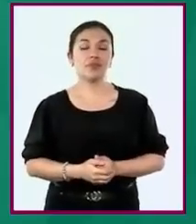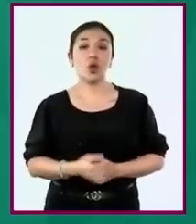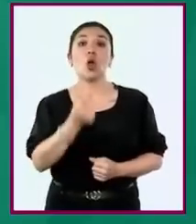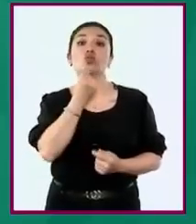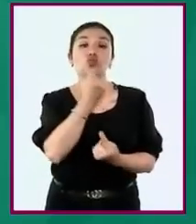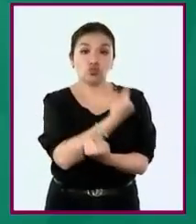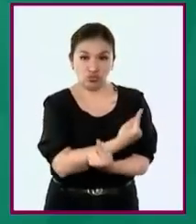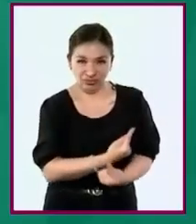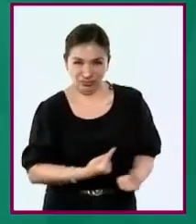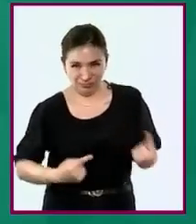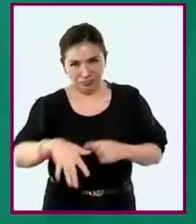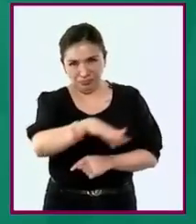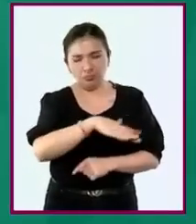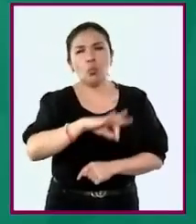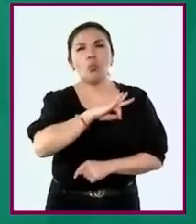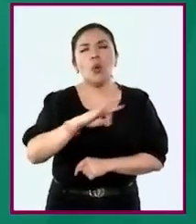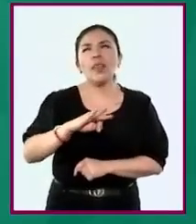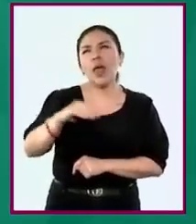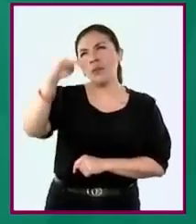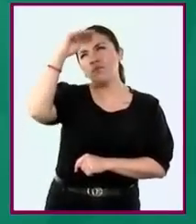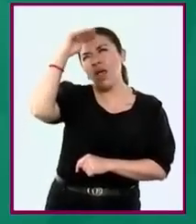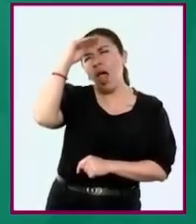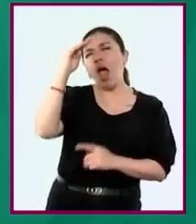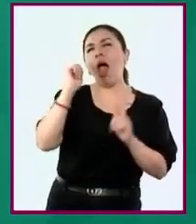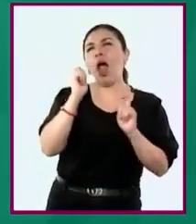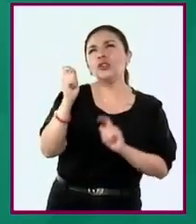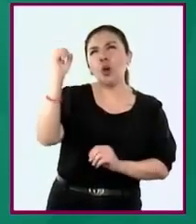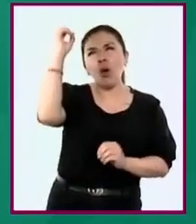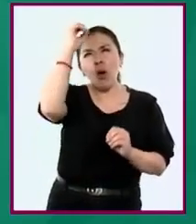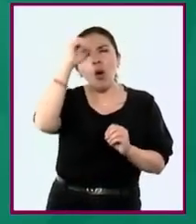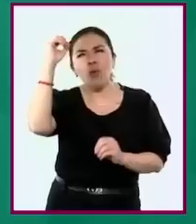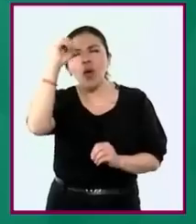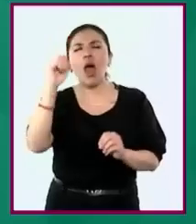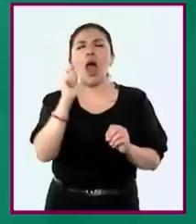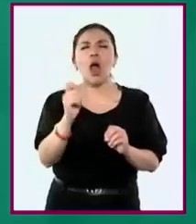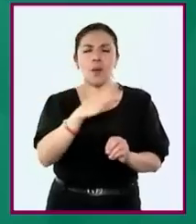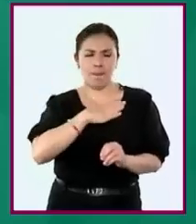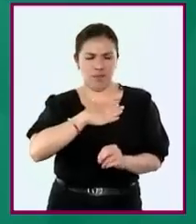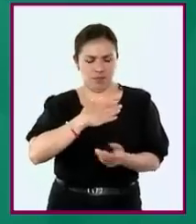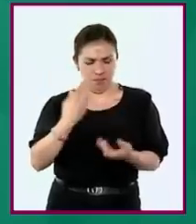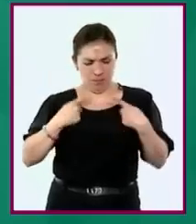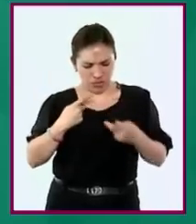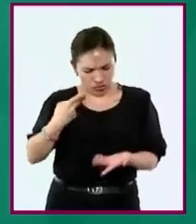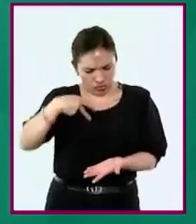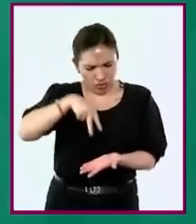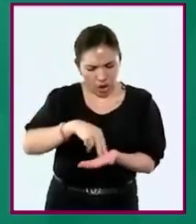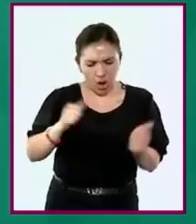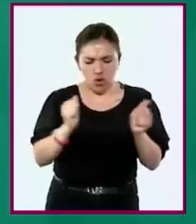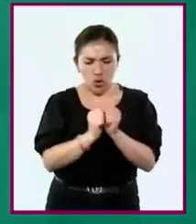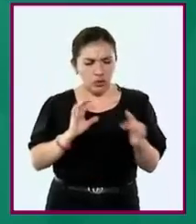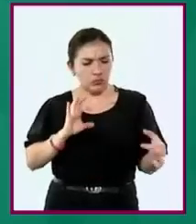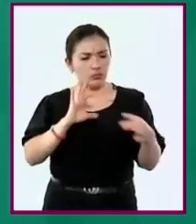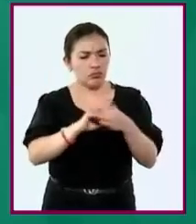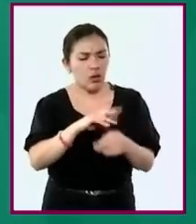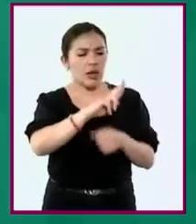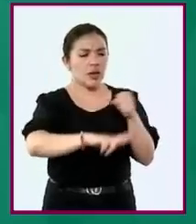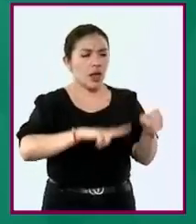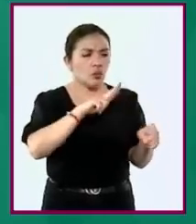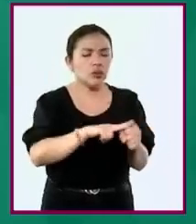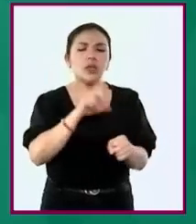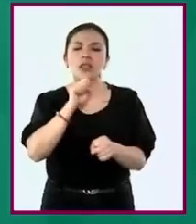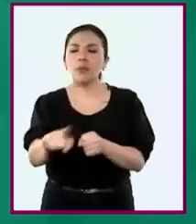Las niñas y los niños podrán reflexionar sobre sí y sus relaciones con la naturaleza y la sociedad